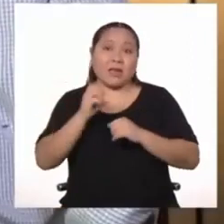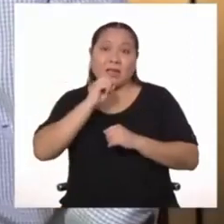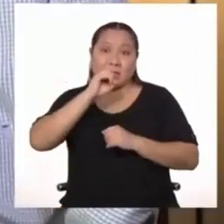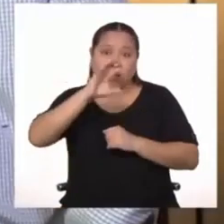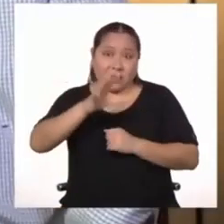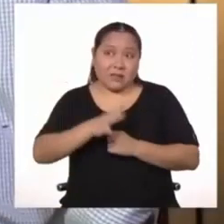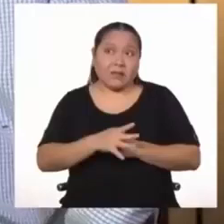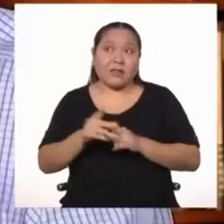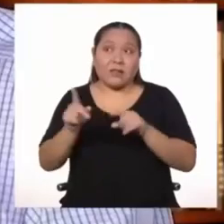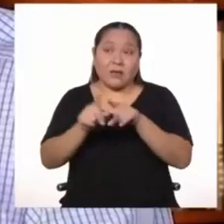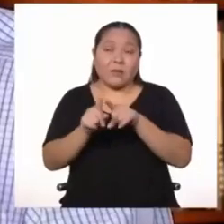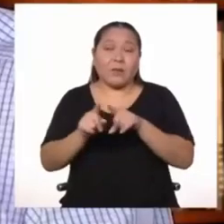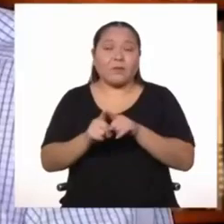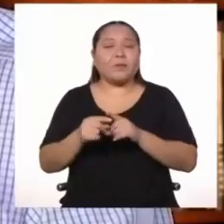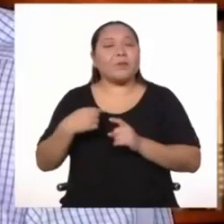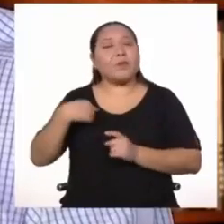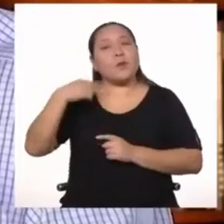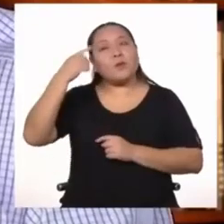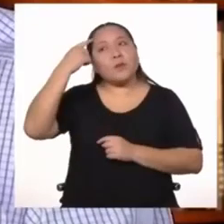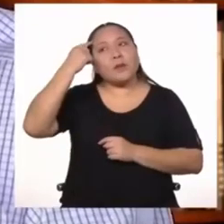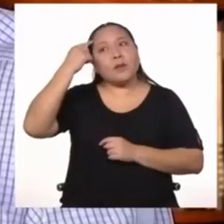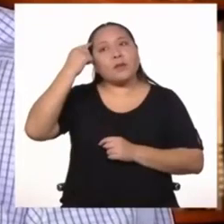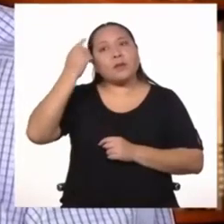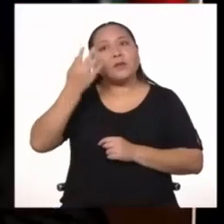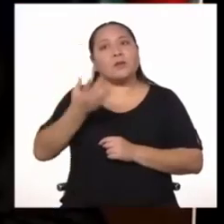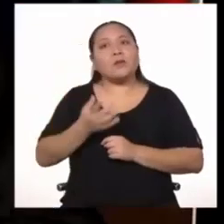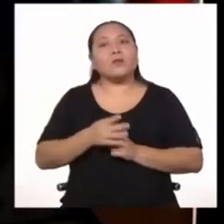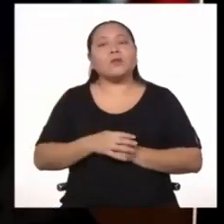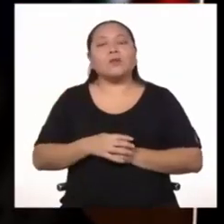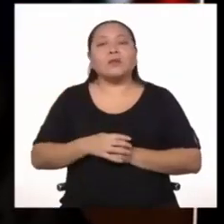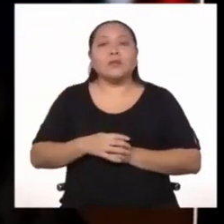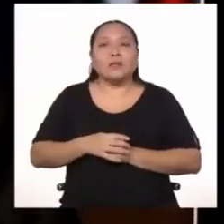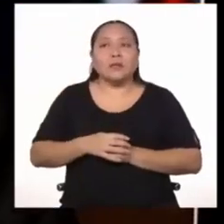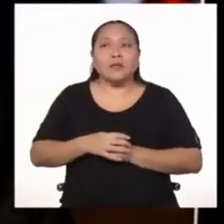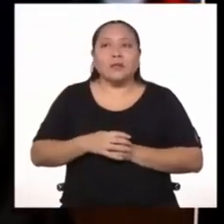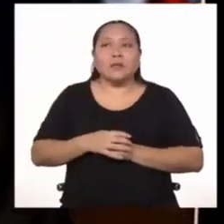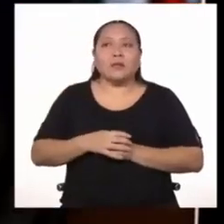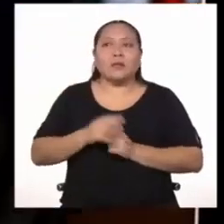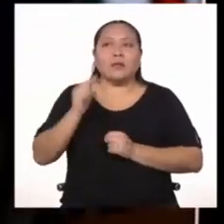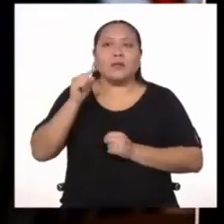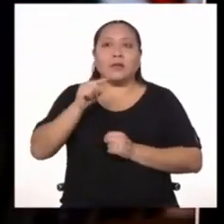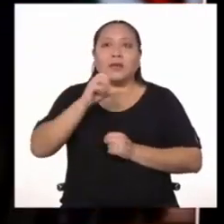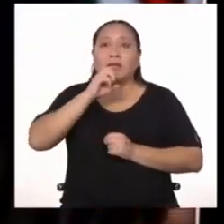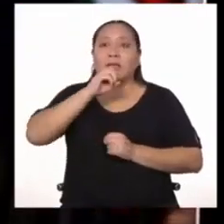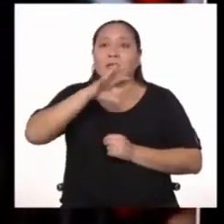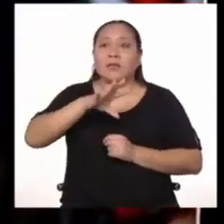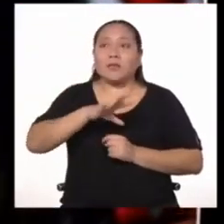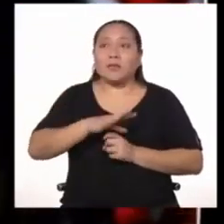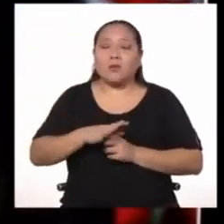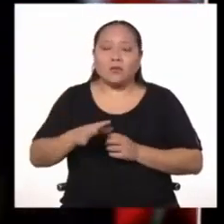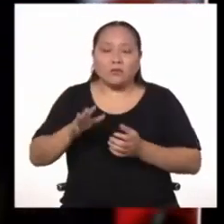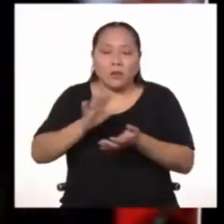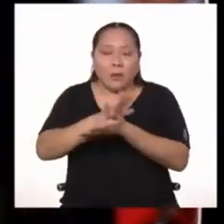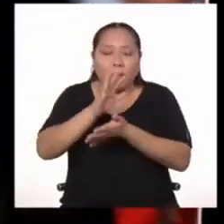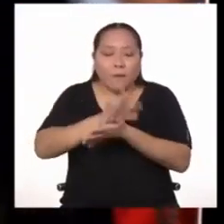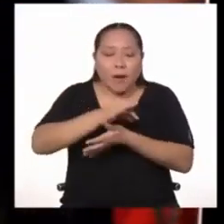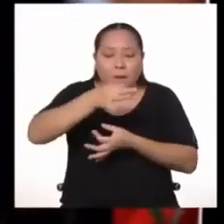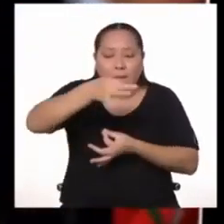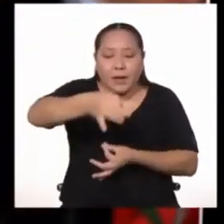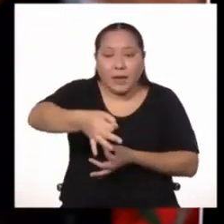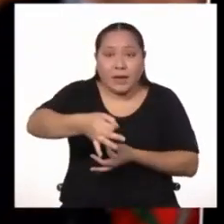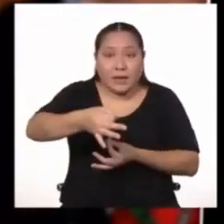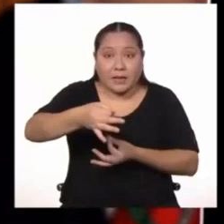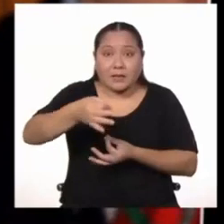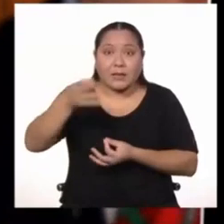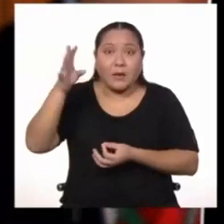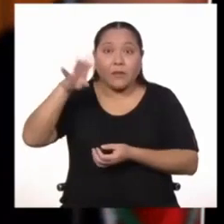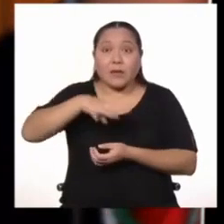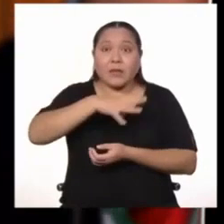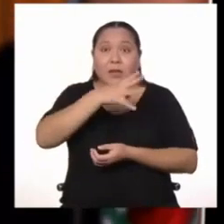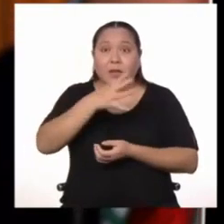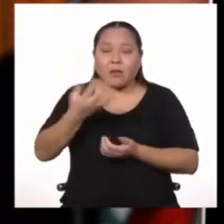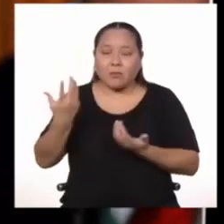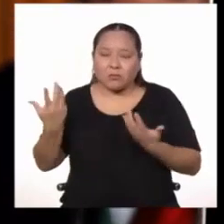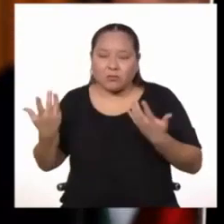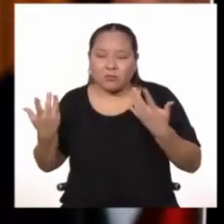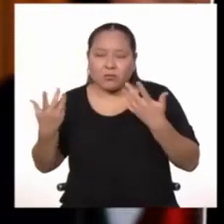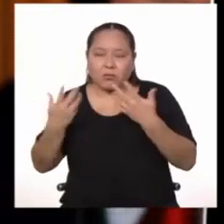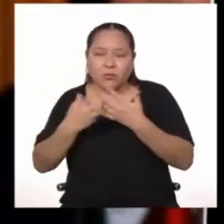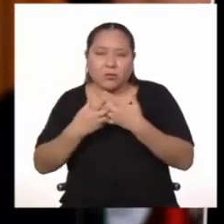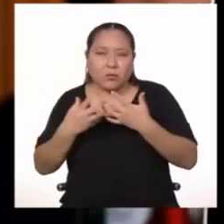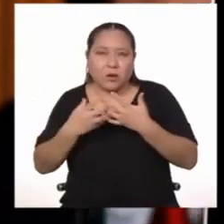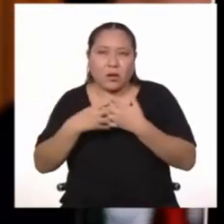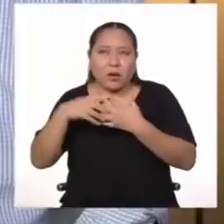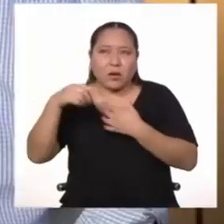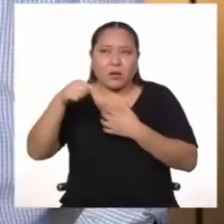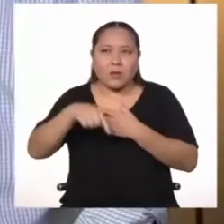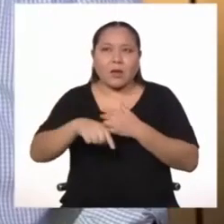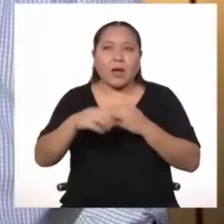Yo creo que el texto de Glauco Seovane, que es hecho sobre la base de archivos británicos, en el caso puntual de una casa comercial,